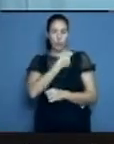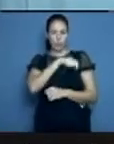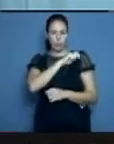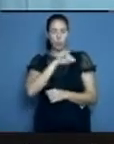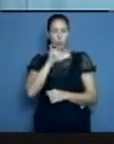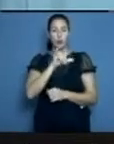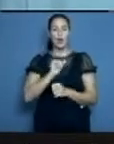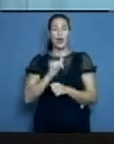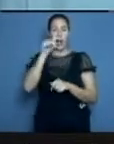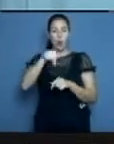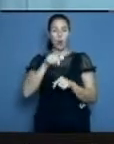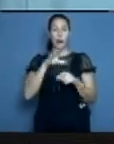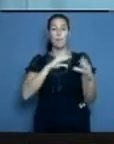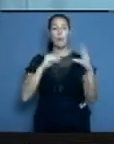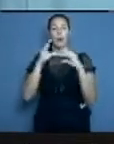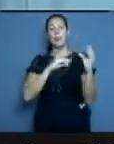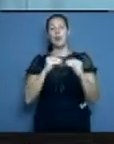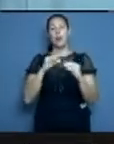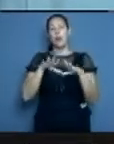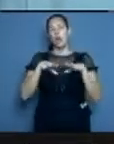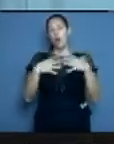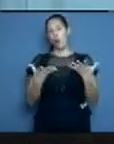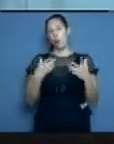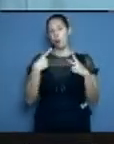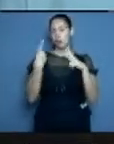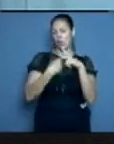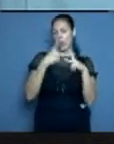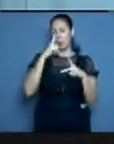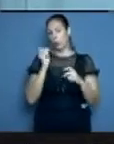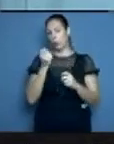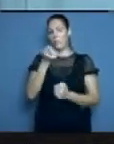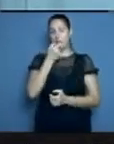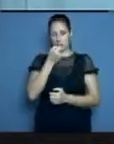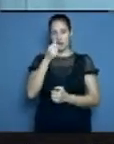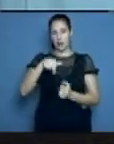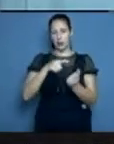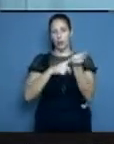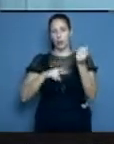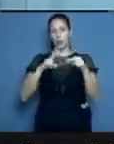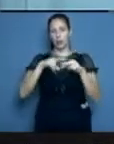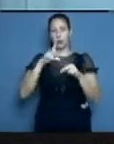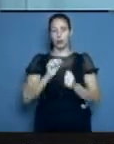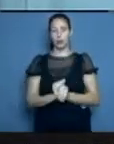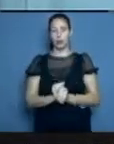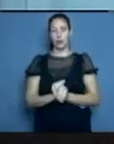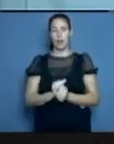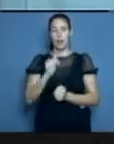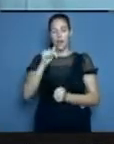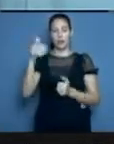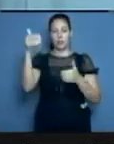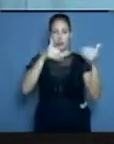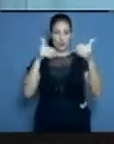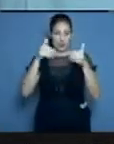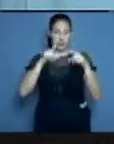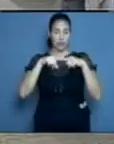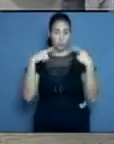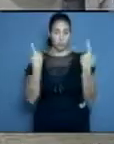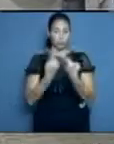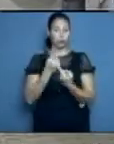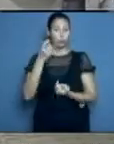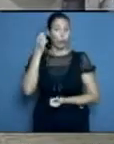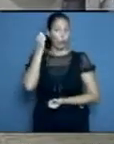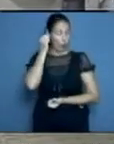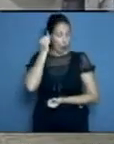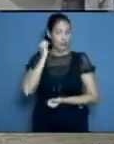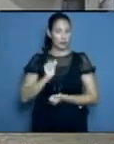de medicamentos en la provincia de Holguín. Se encuentra con nosotros, el agradecimiento para ella, la doctora Daisy Guerrero Guerra,